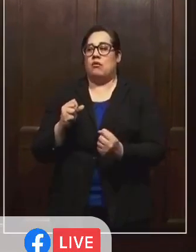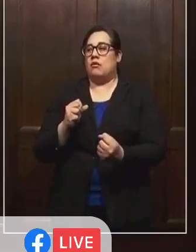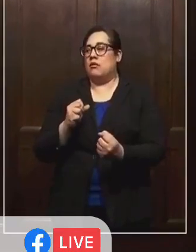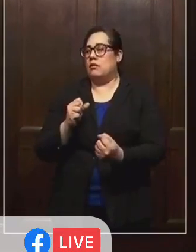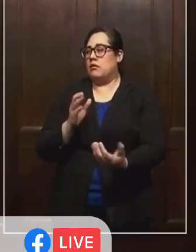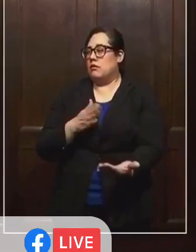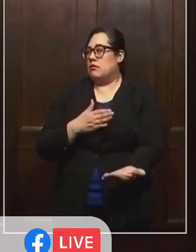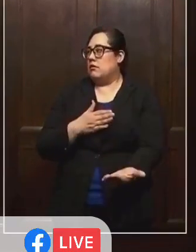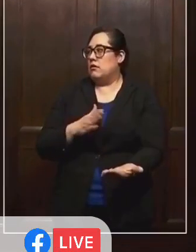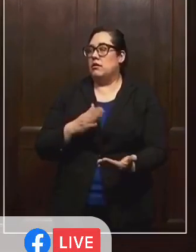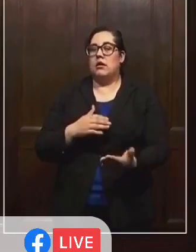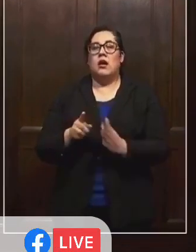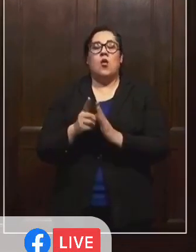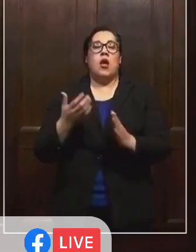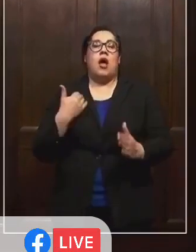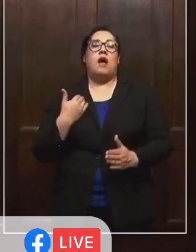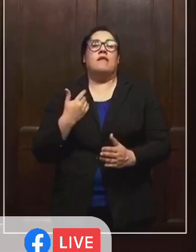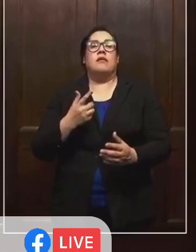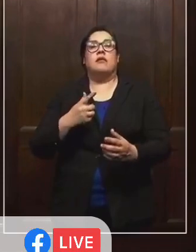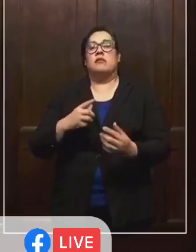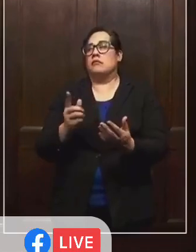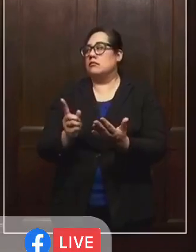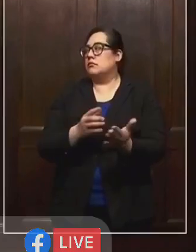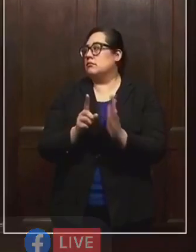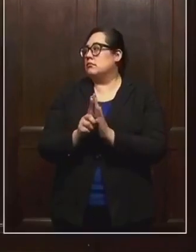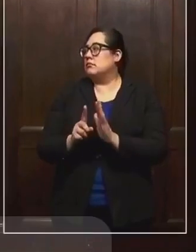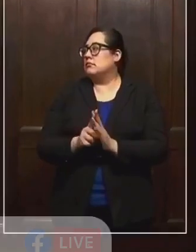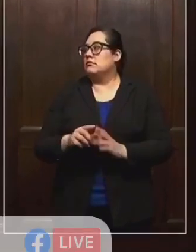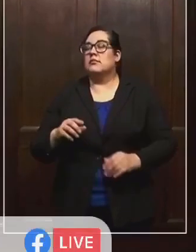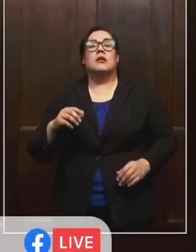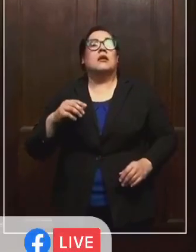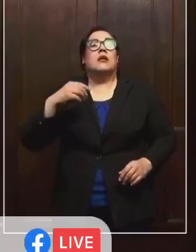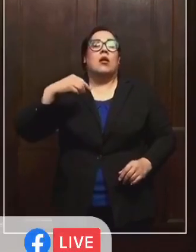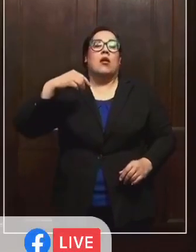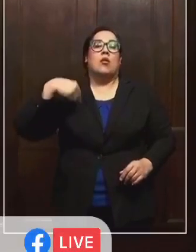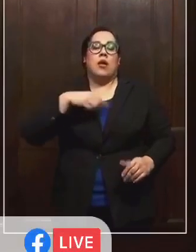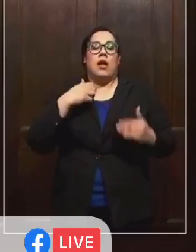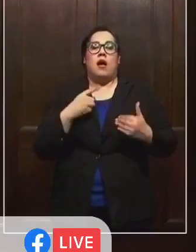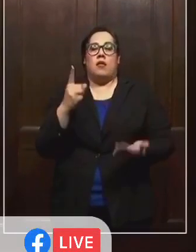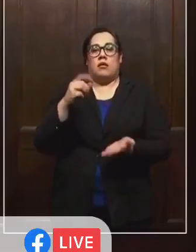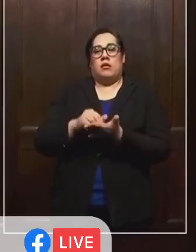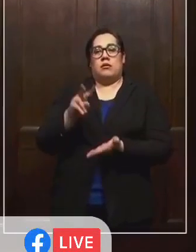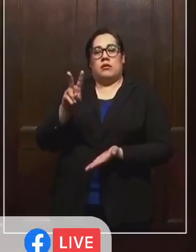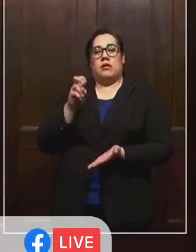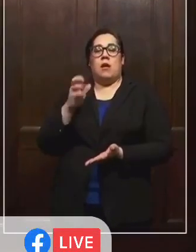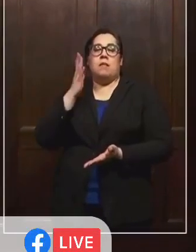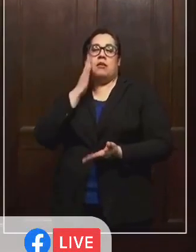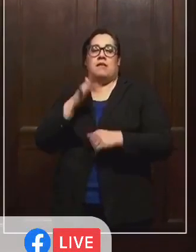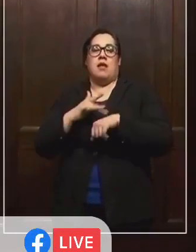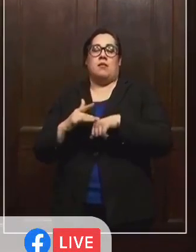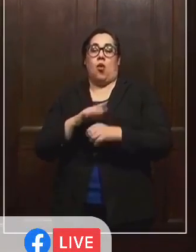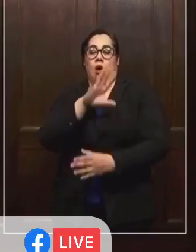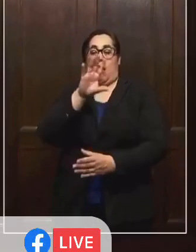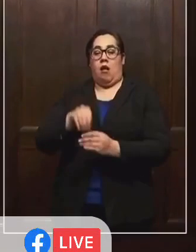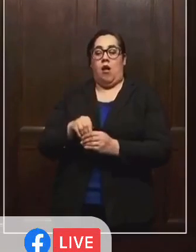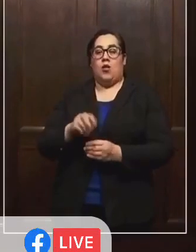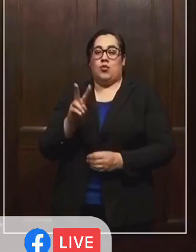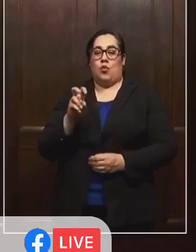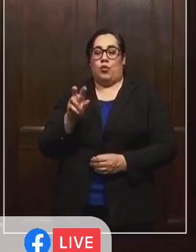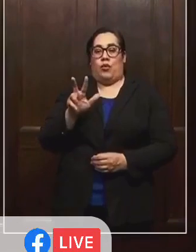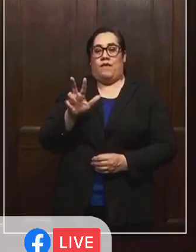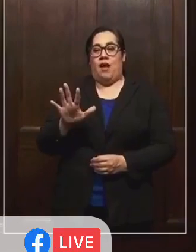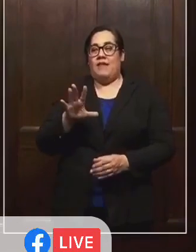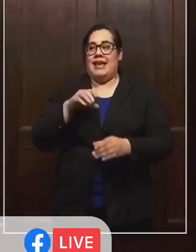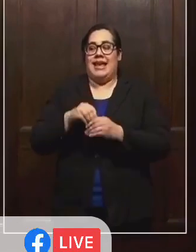1,276 camas disponibles. Entre ellos, 235 están